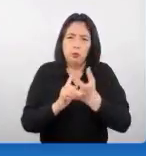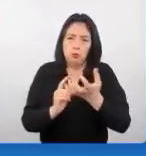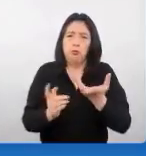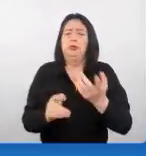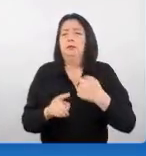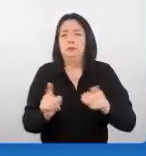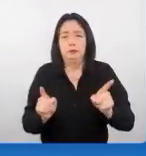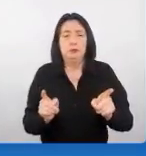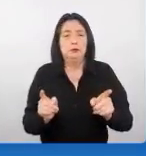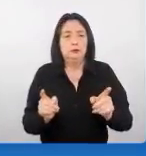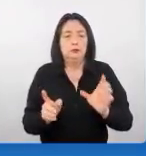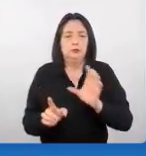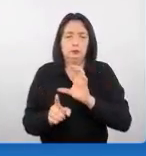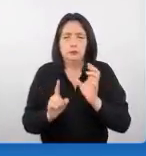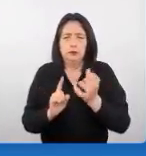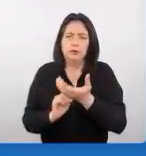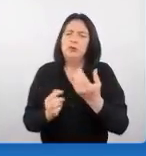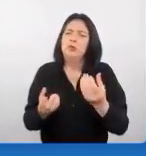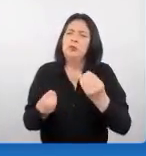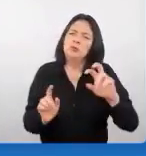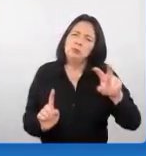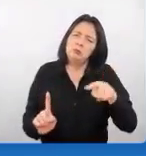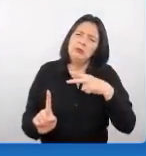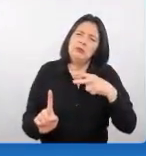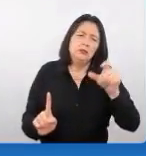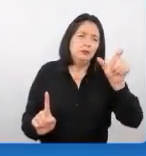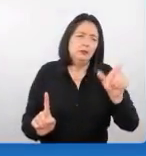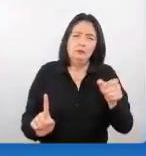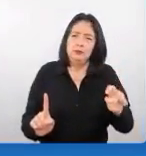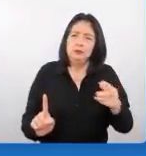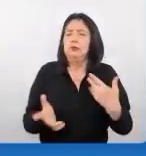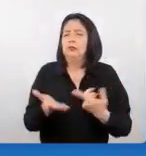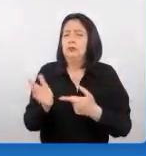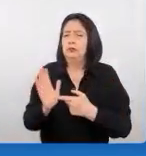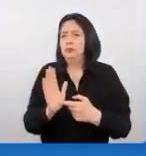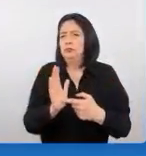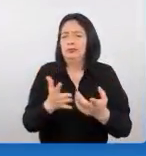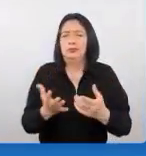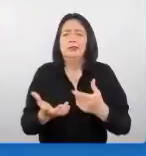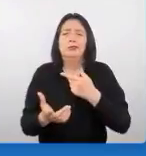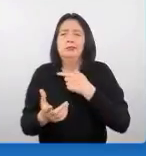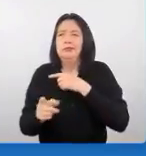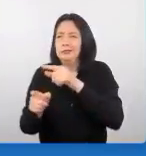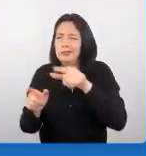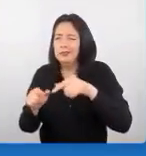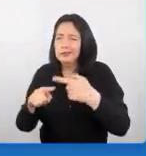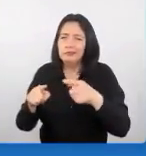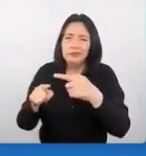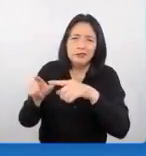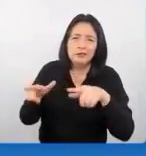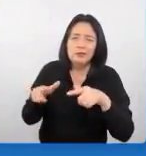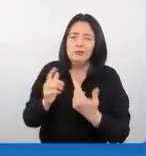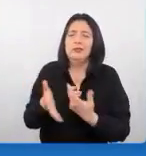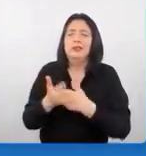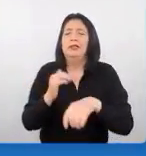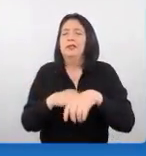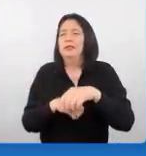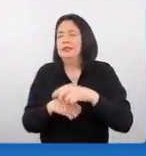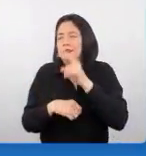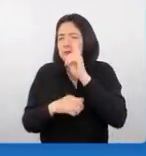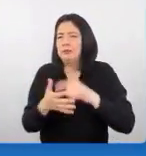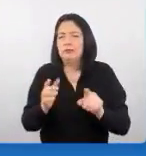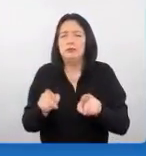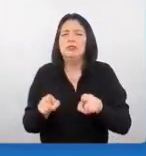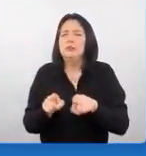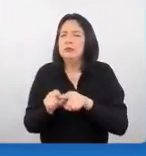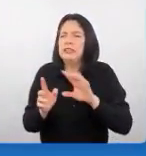pero es una cultura vista desde un punto diferente no solamente mostrar nuestros atractivos sino mostrar la que es la historia detrás de esa